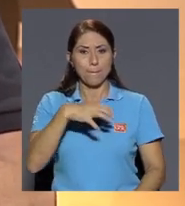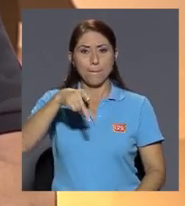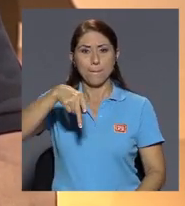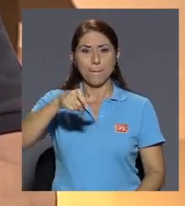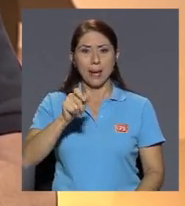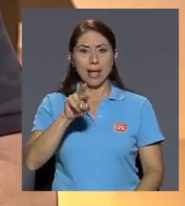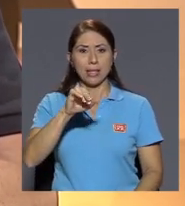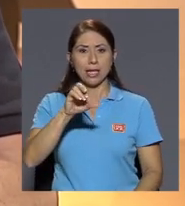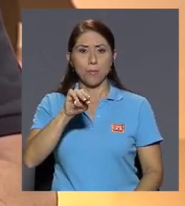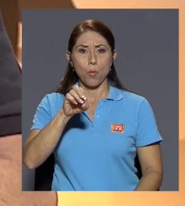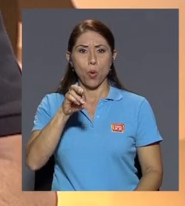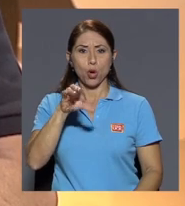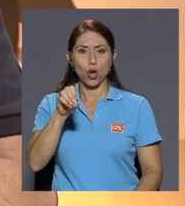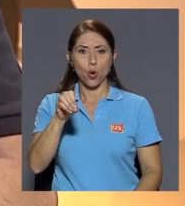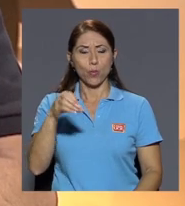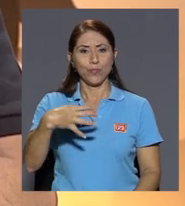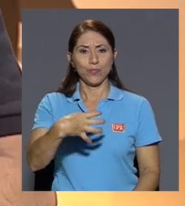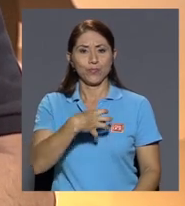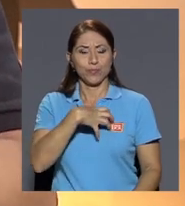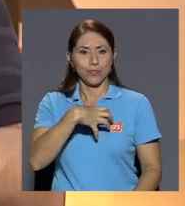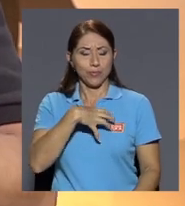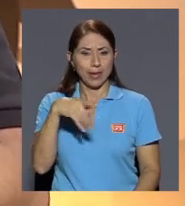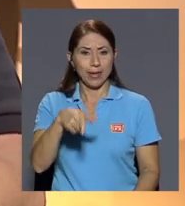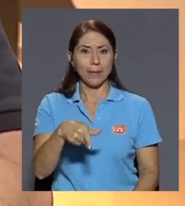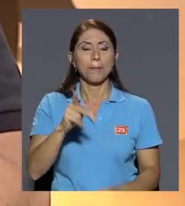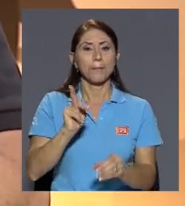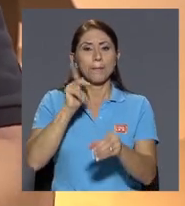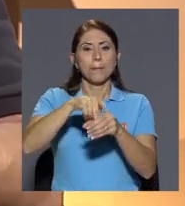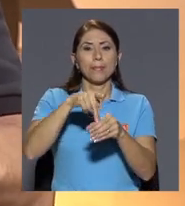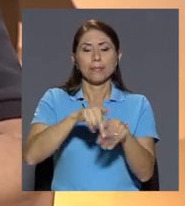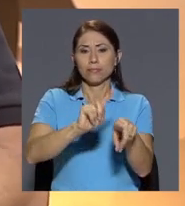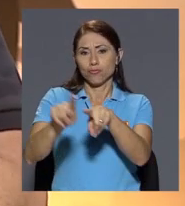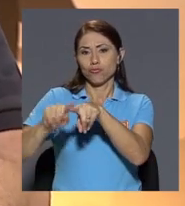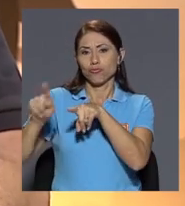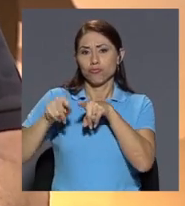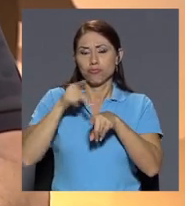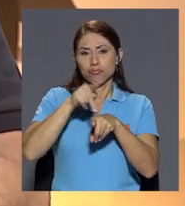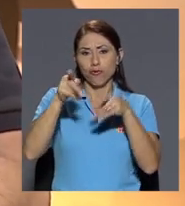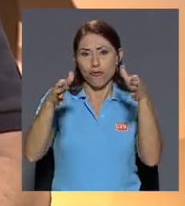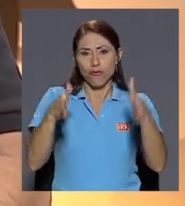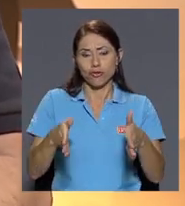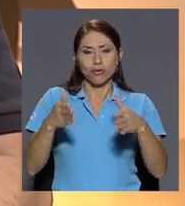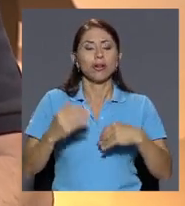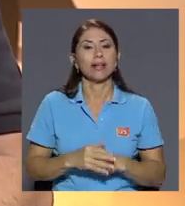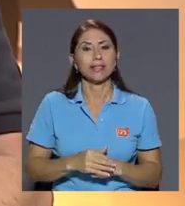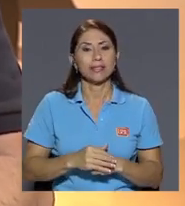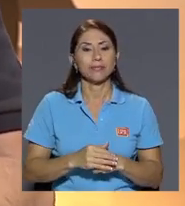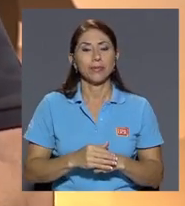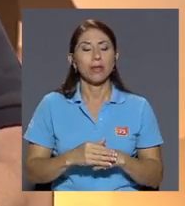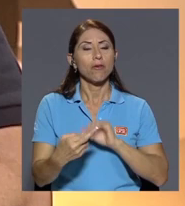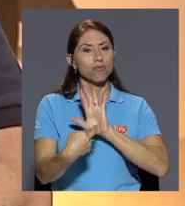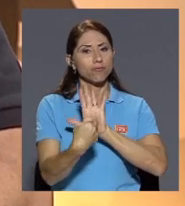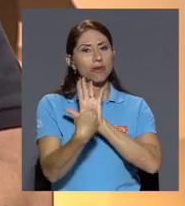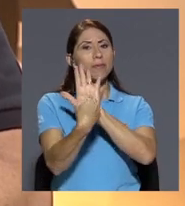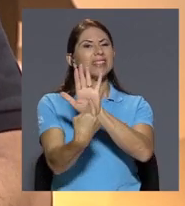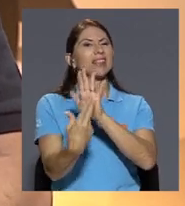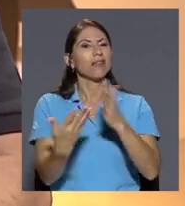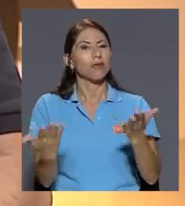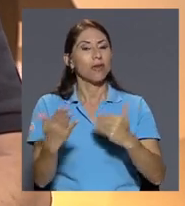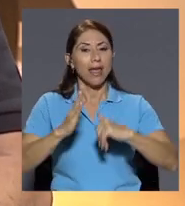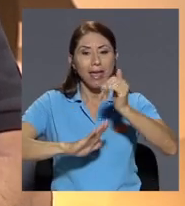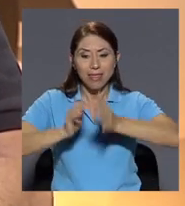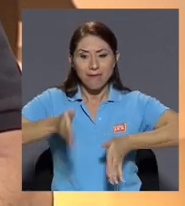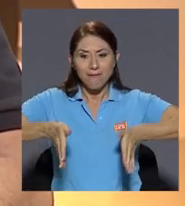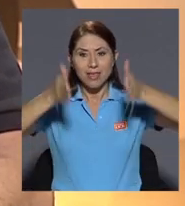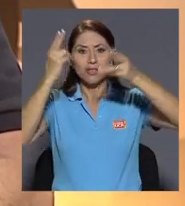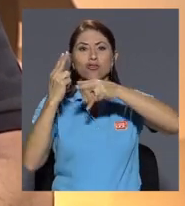en la cual participan diferentes profesionales y representando edificios que están